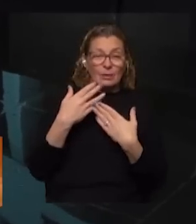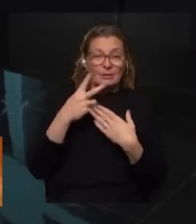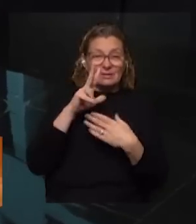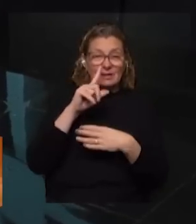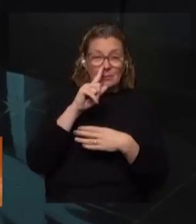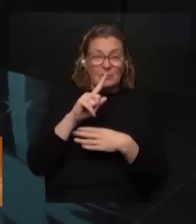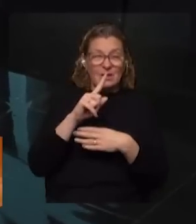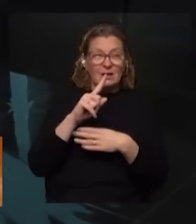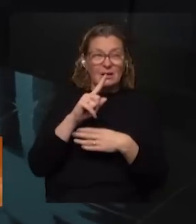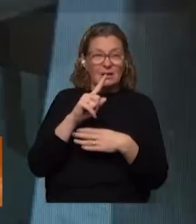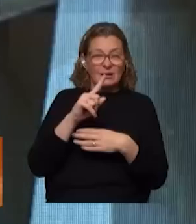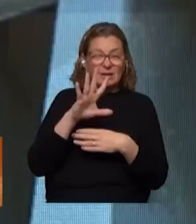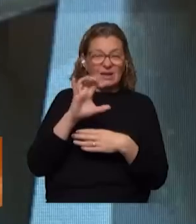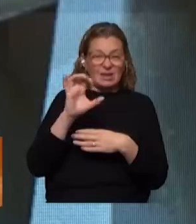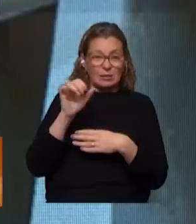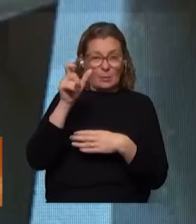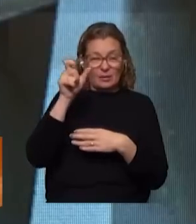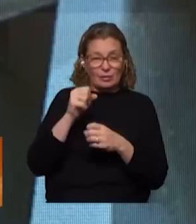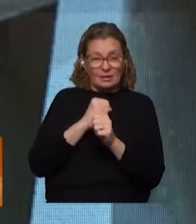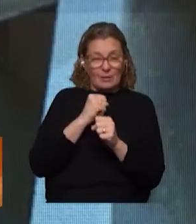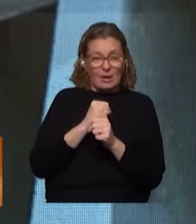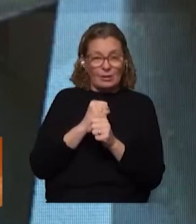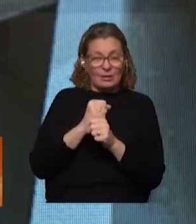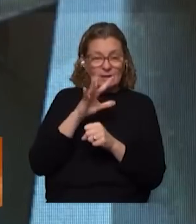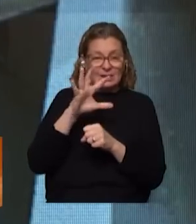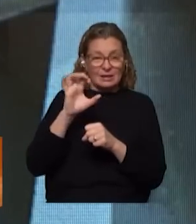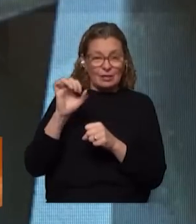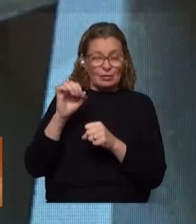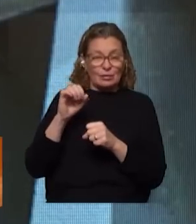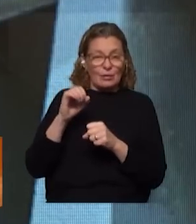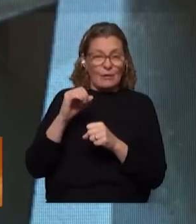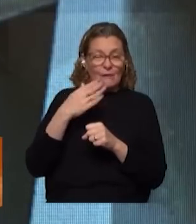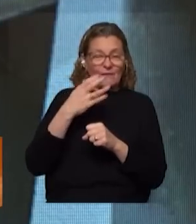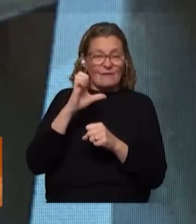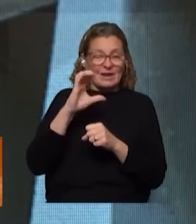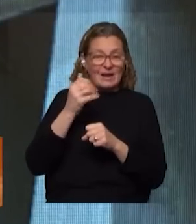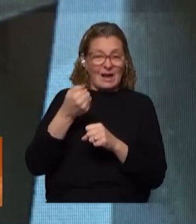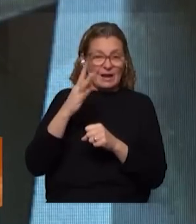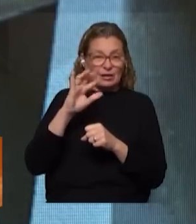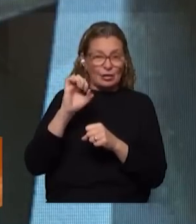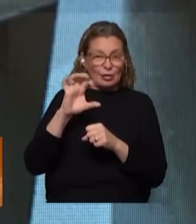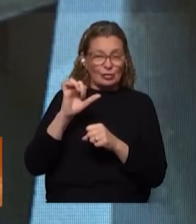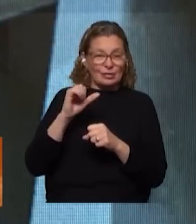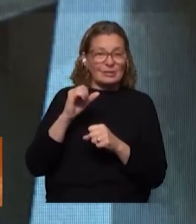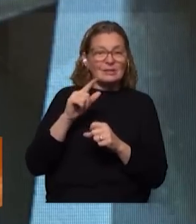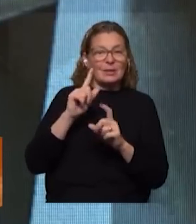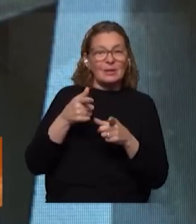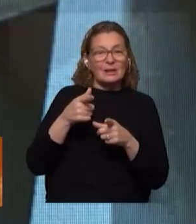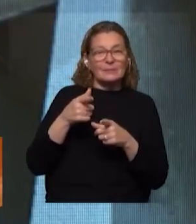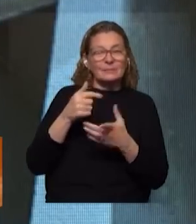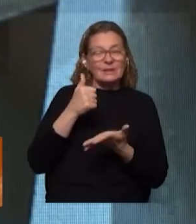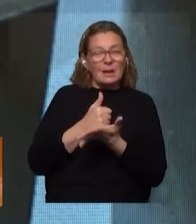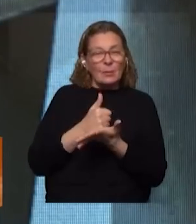3.500 de los cuales hay 500 que son becarios y pasantes que realizan tareas estructurales estamos